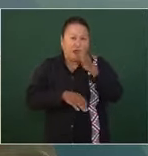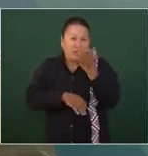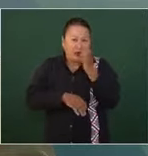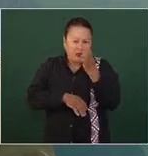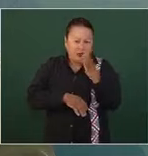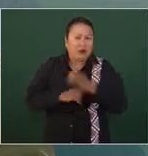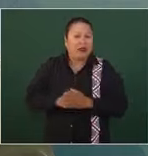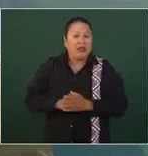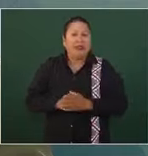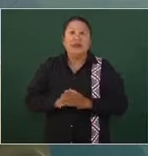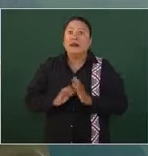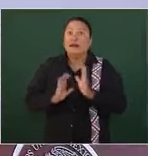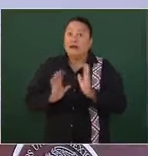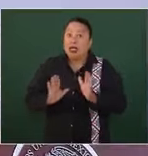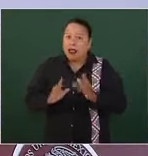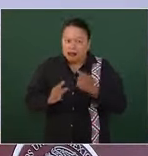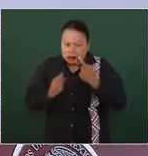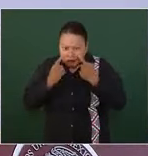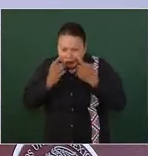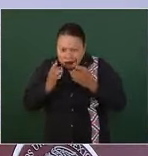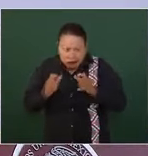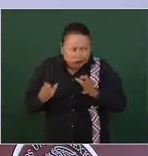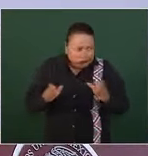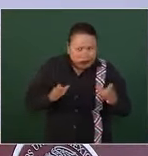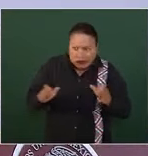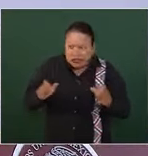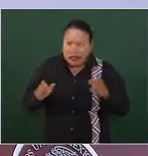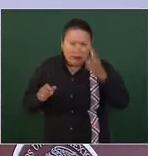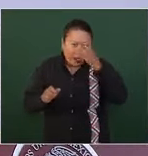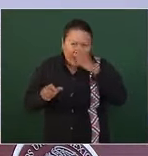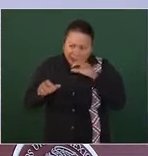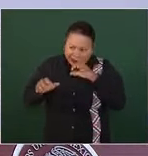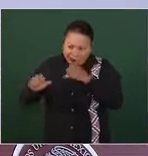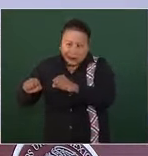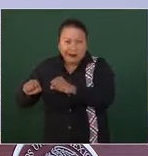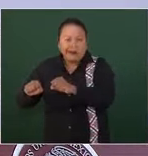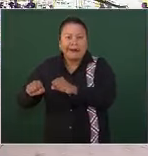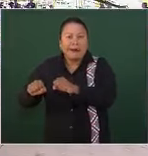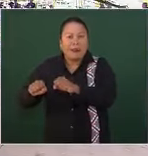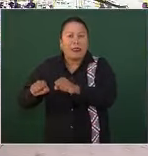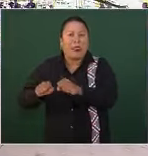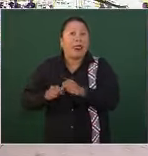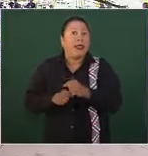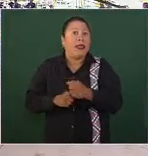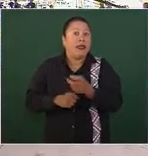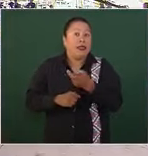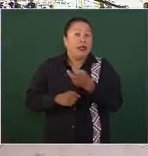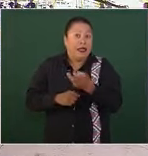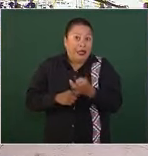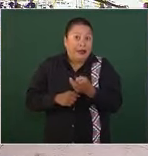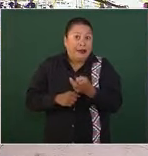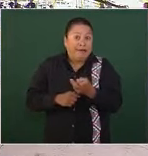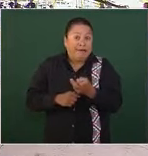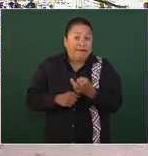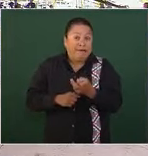De hecho, se hace una operación para su captura en ese momento donde no se tiene